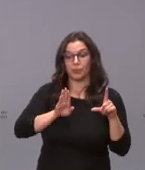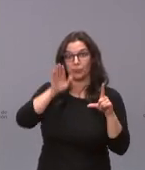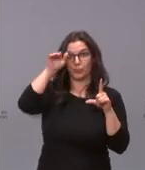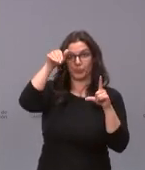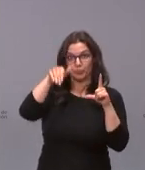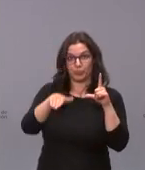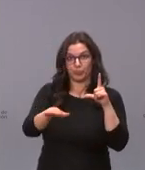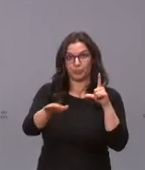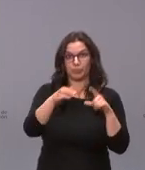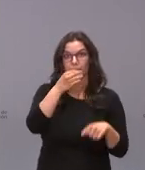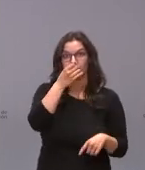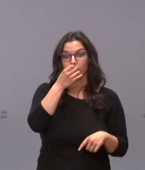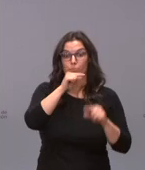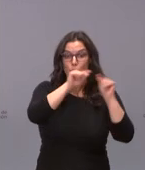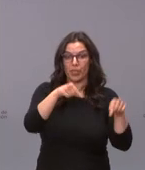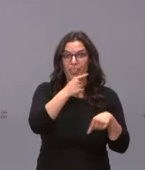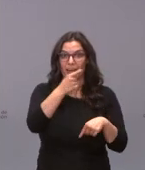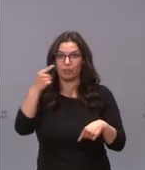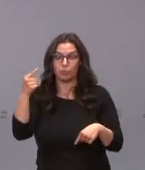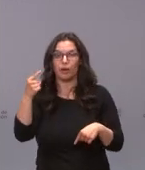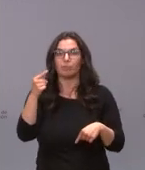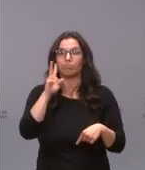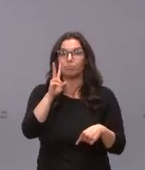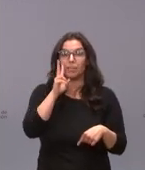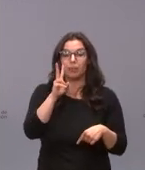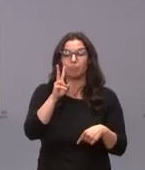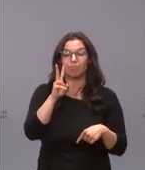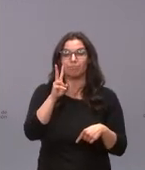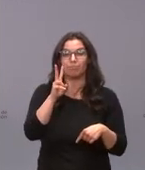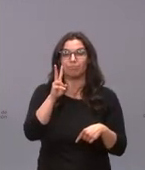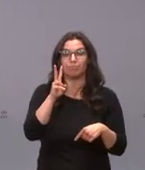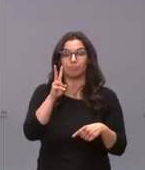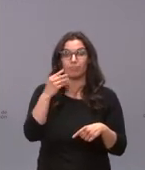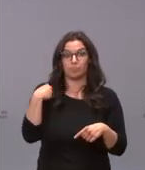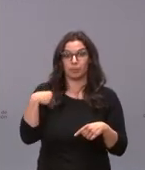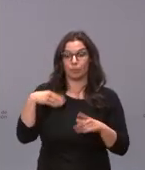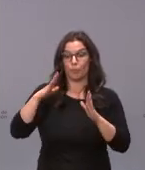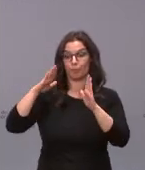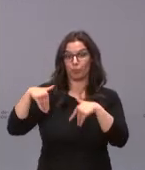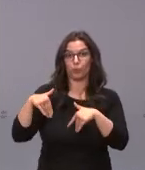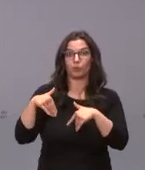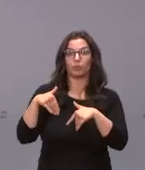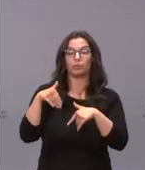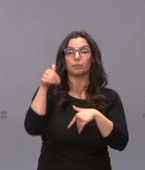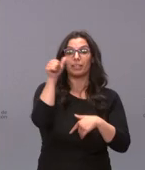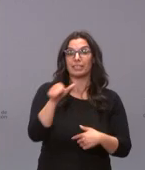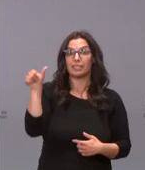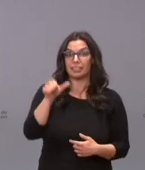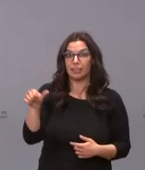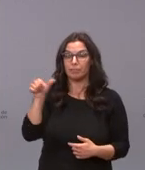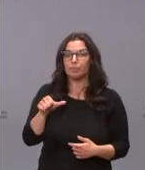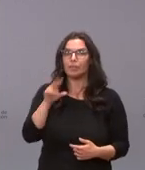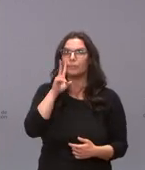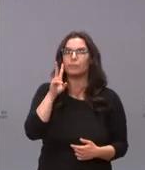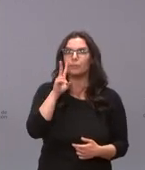provincia por provincia, lo que hemos observado en estas últimas semanas es un discreto